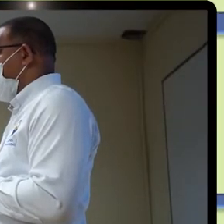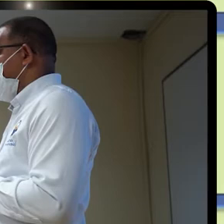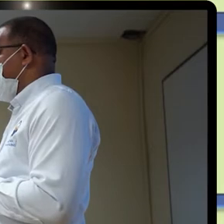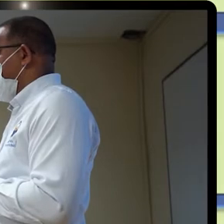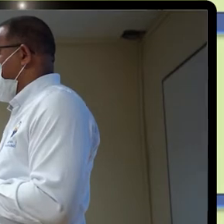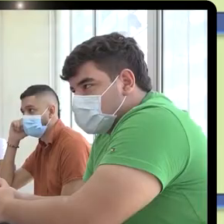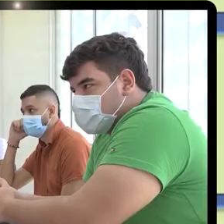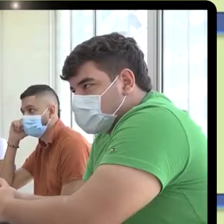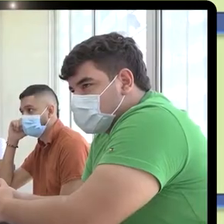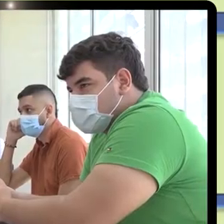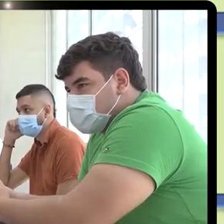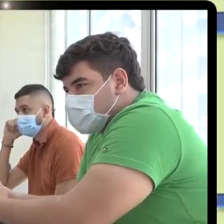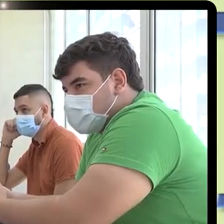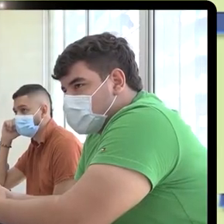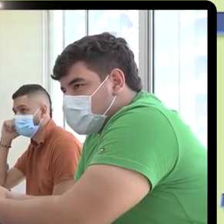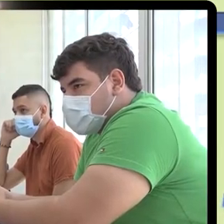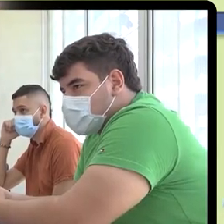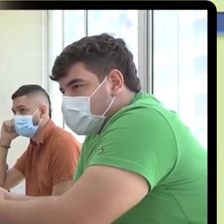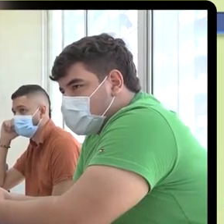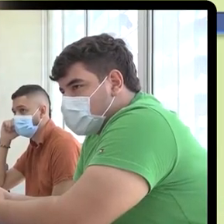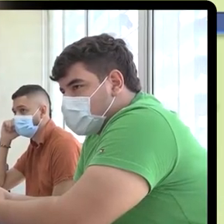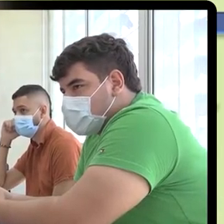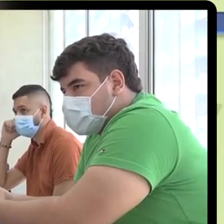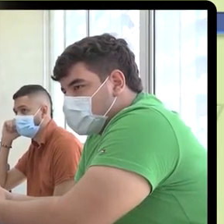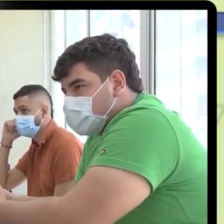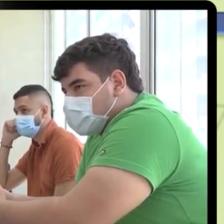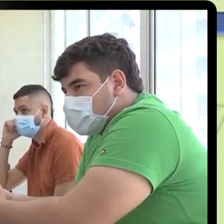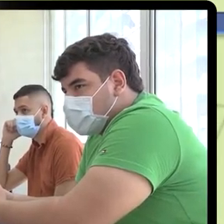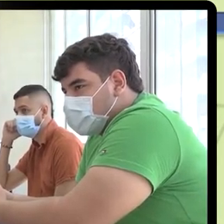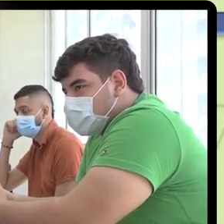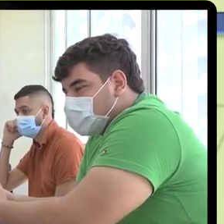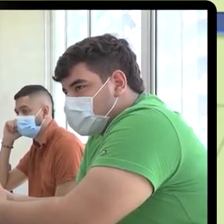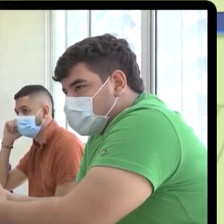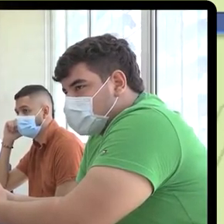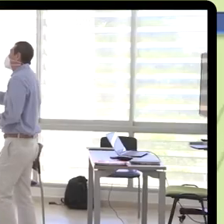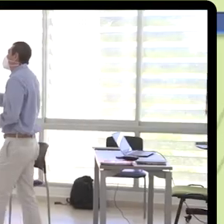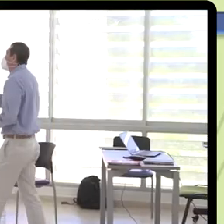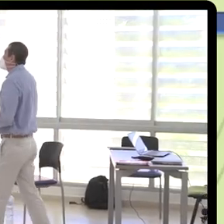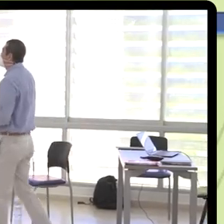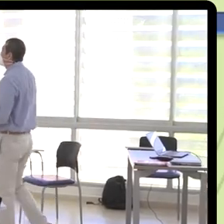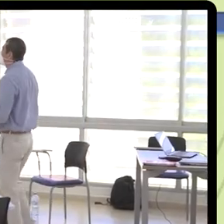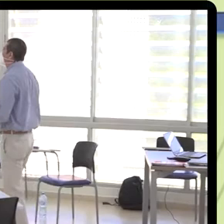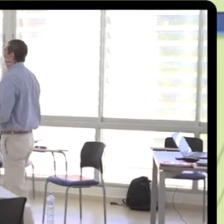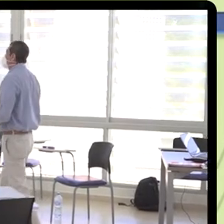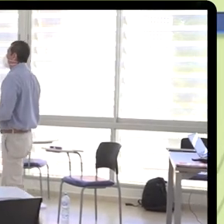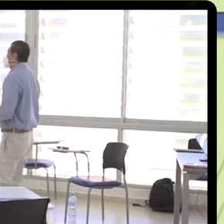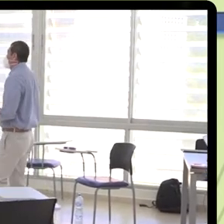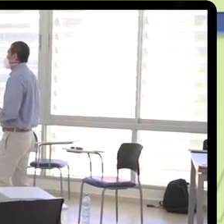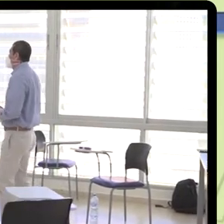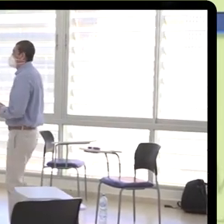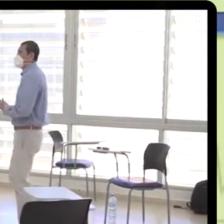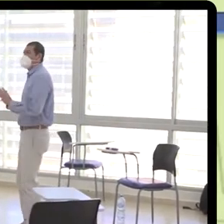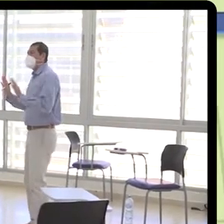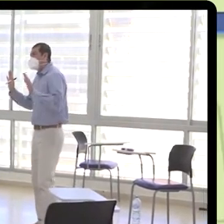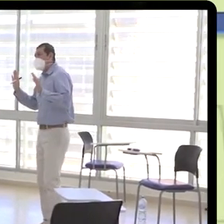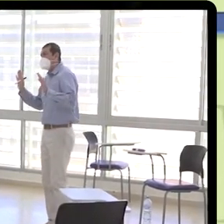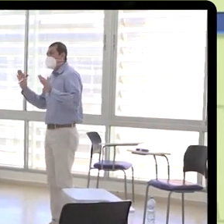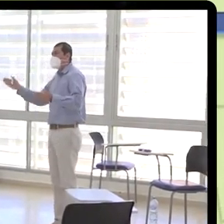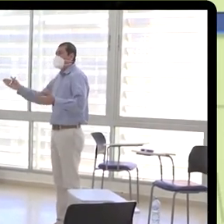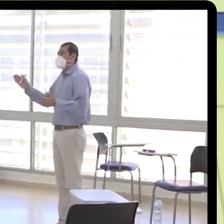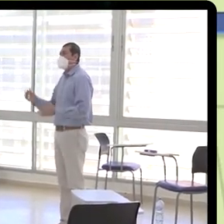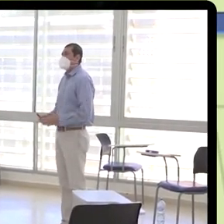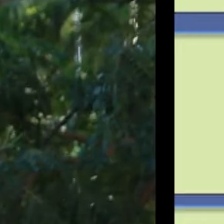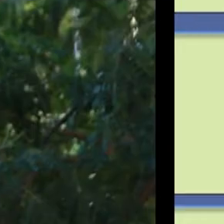-2024, entre las que se destacan el fortalecimiento de la planta de profesores con la contratación de 90